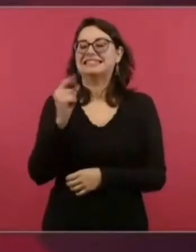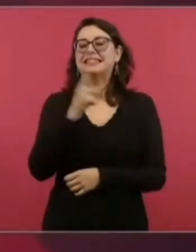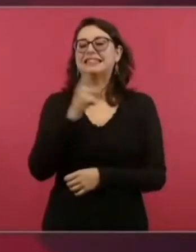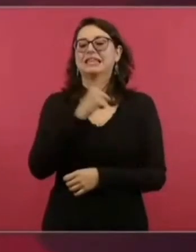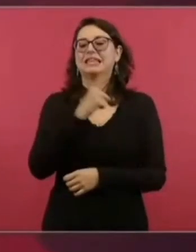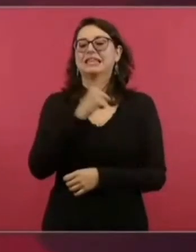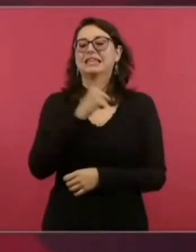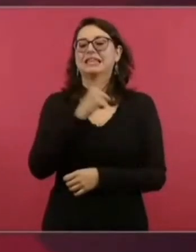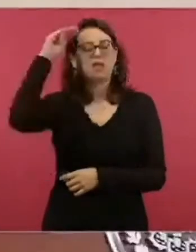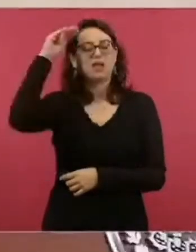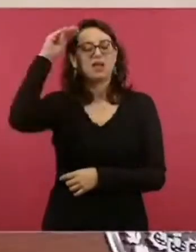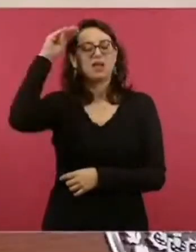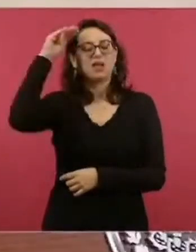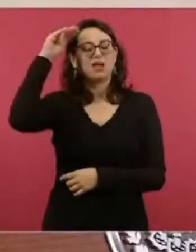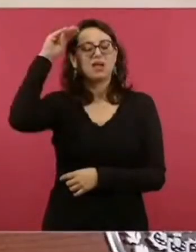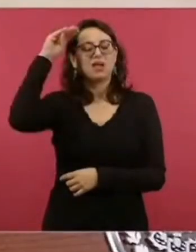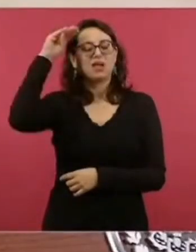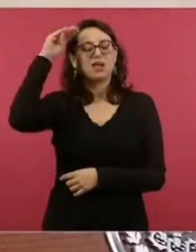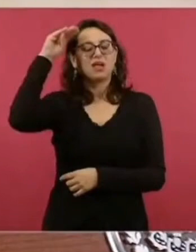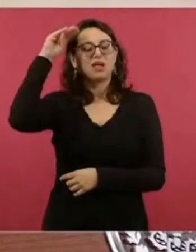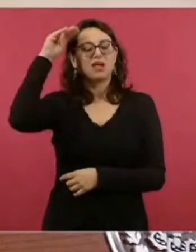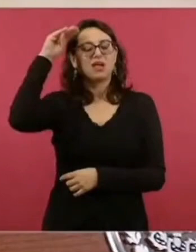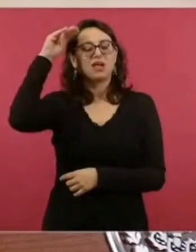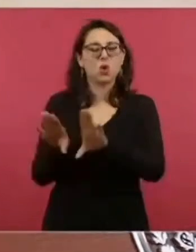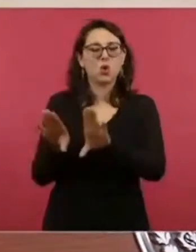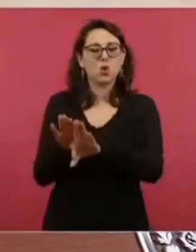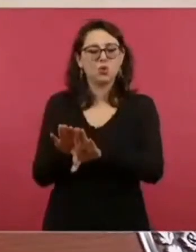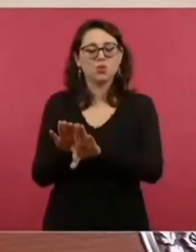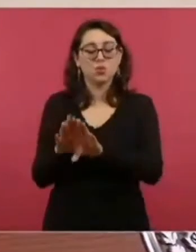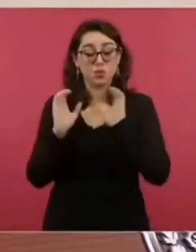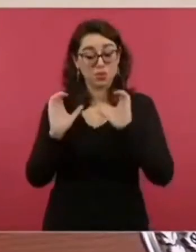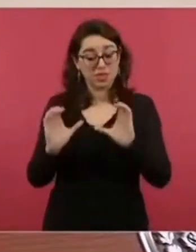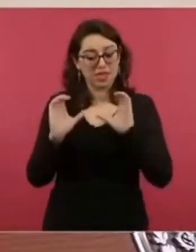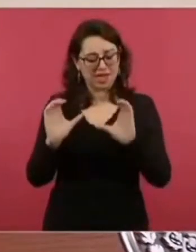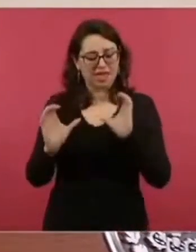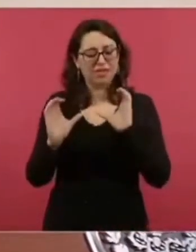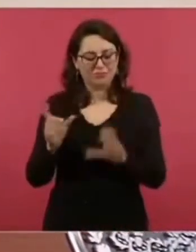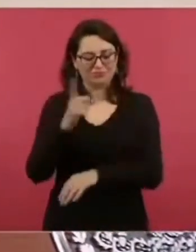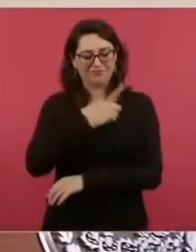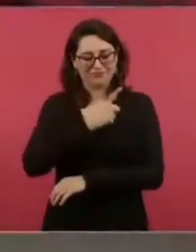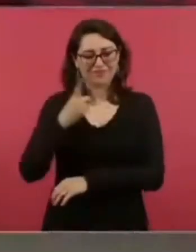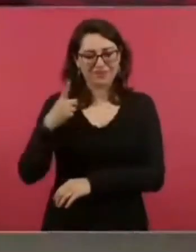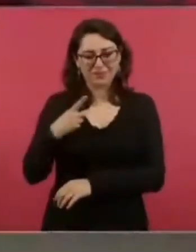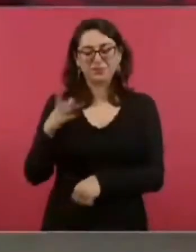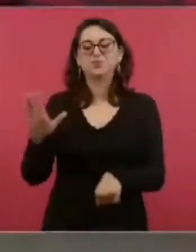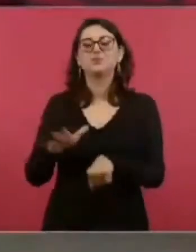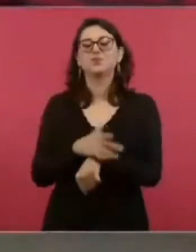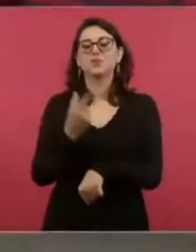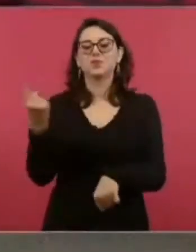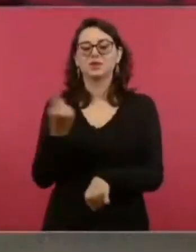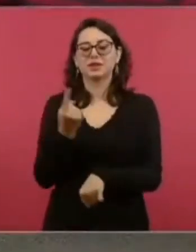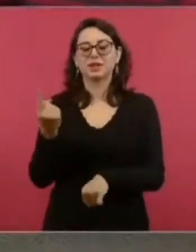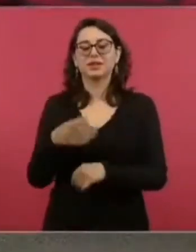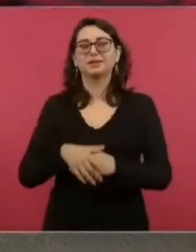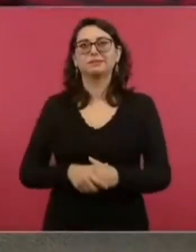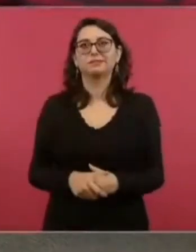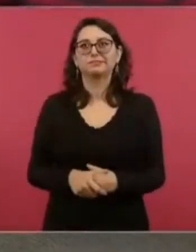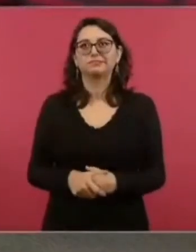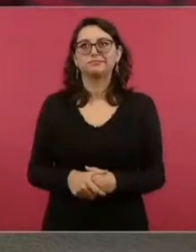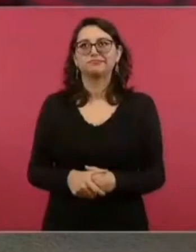porque recuerdo